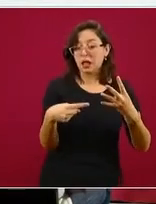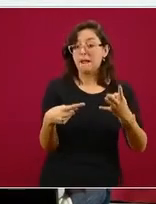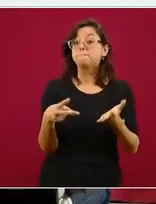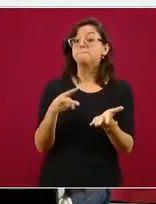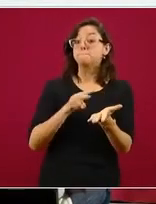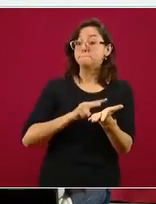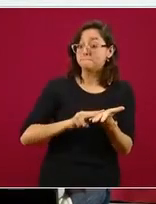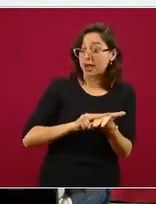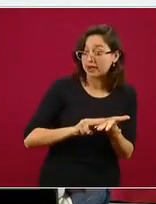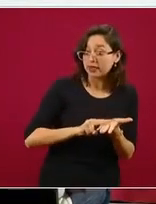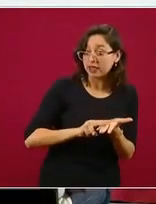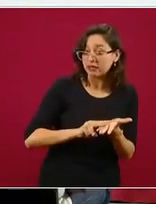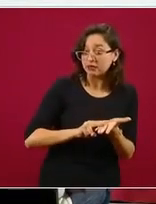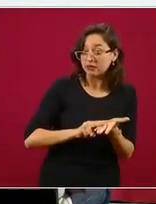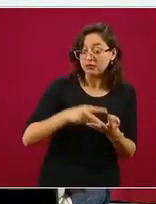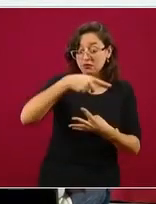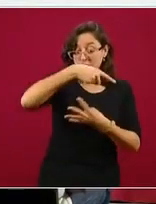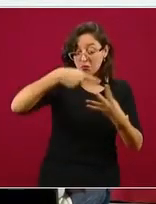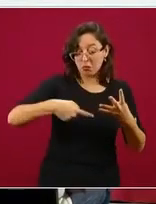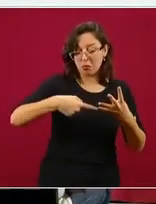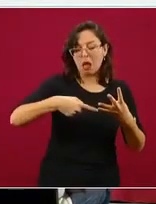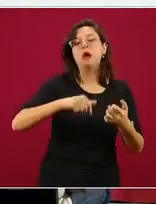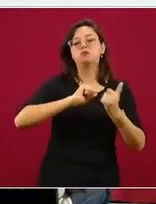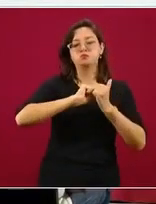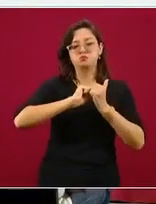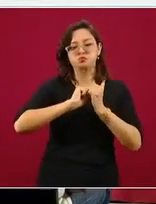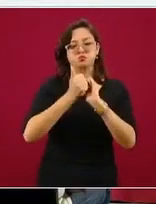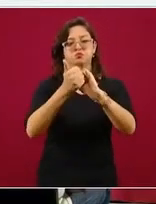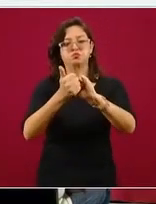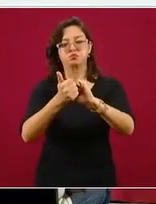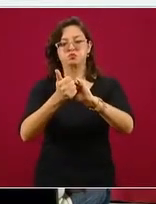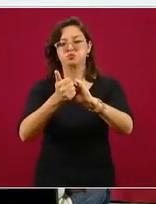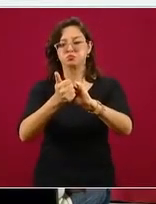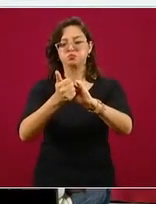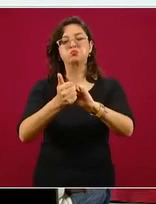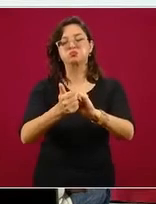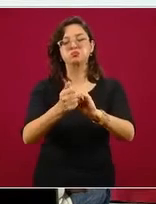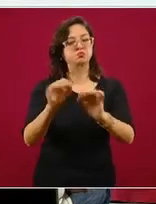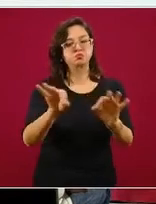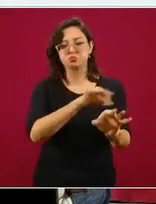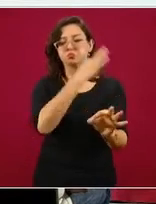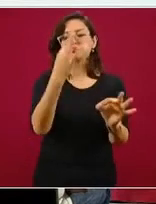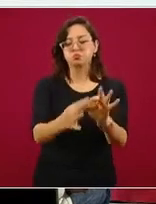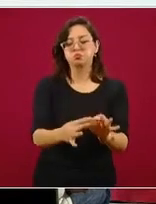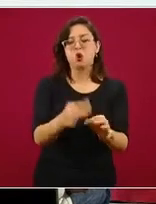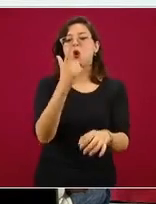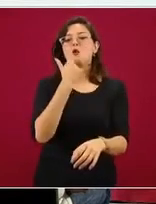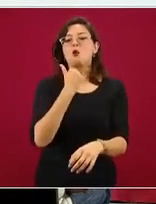en verde es que un estado va a transitar al riesgo más bajo,